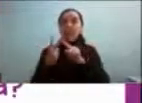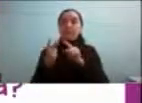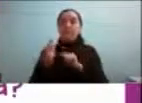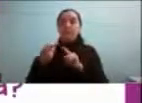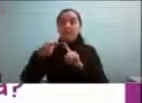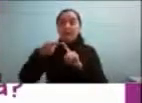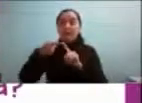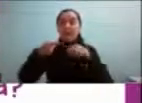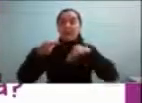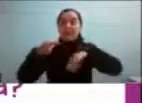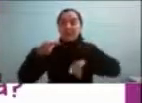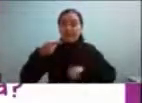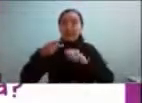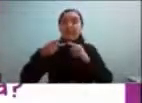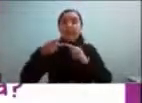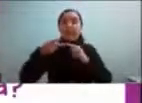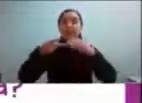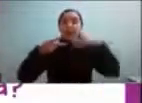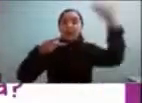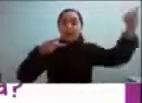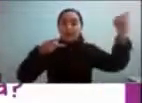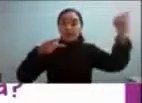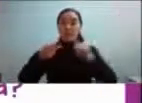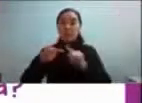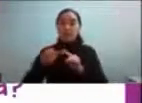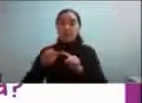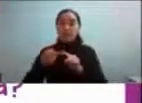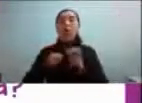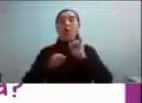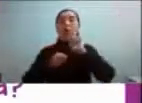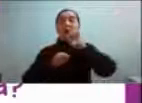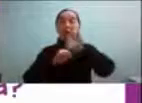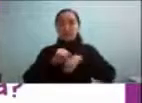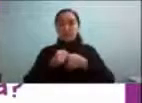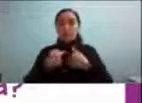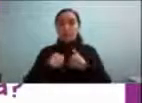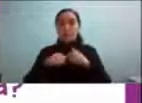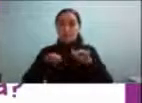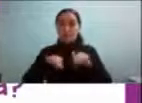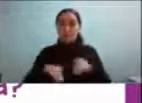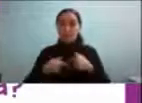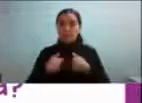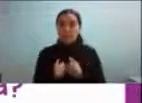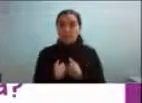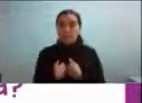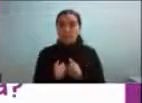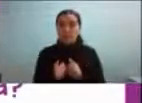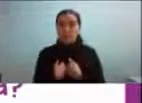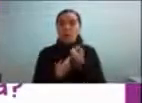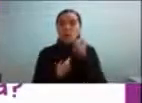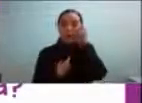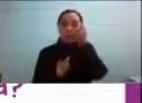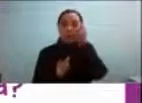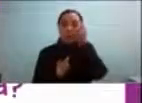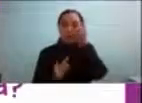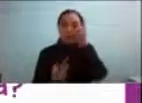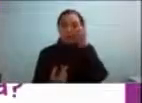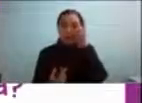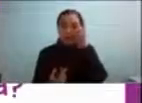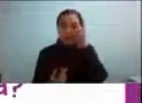primero es por supuesto la autoaceptación de entenderme comprender mi pasado